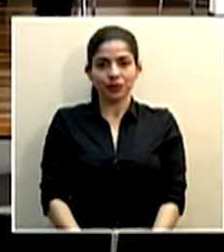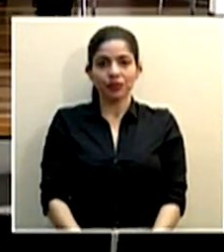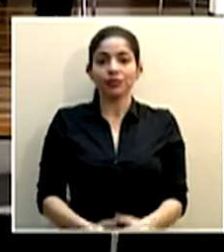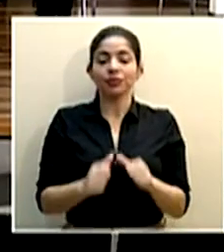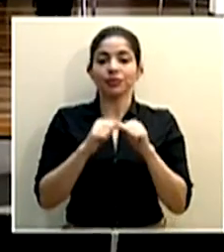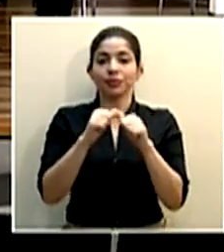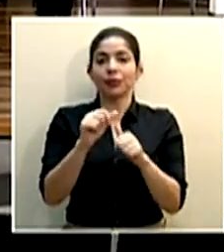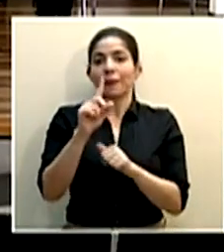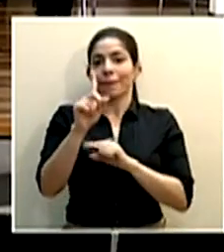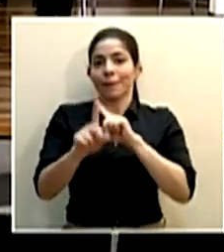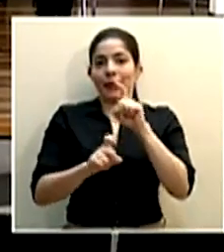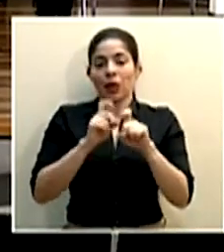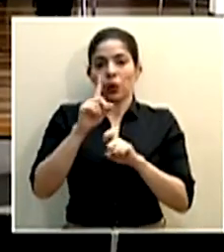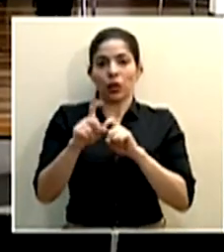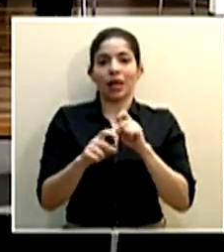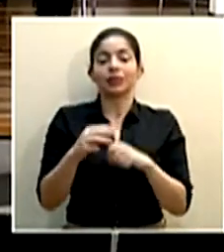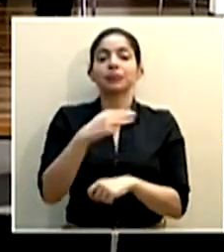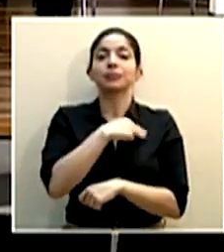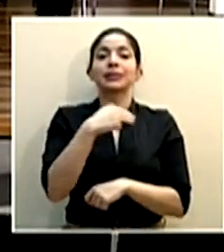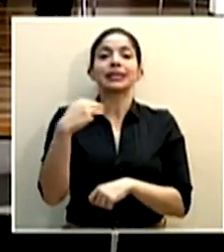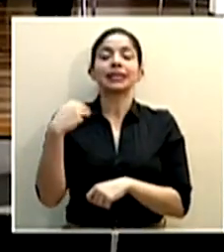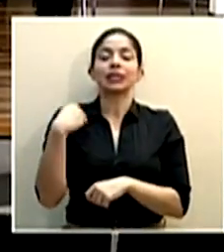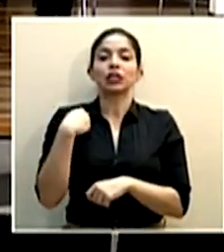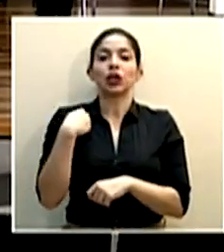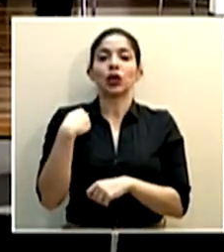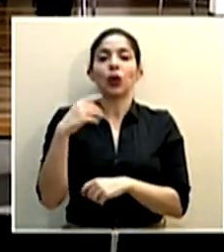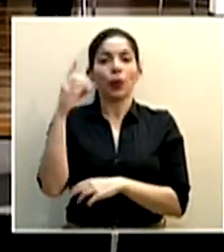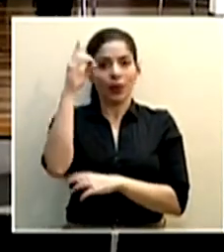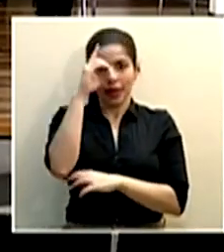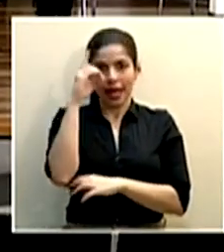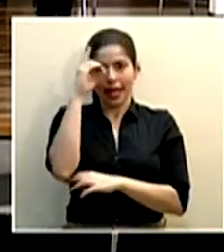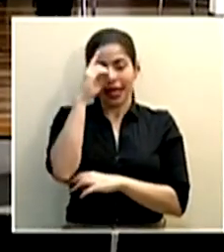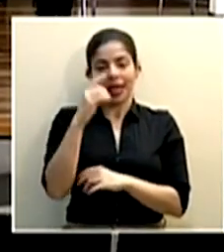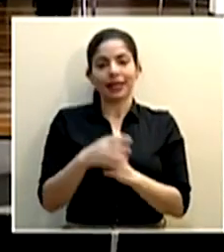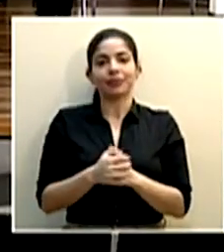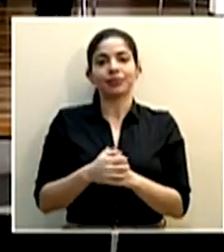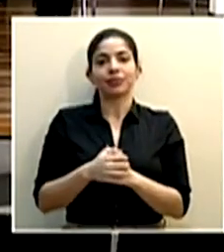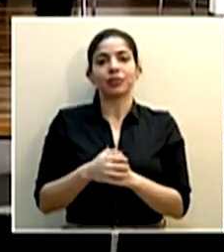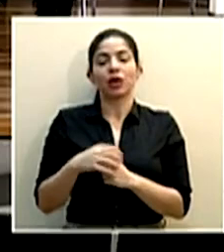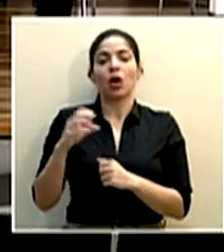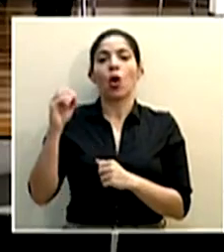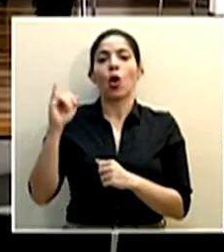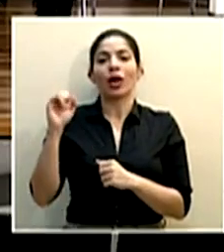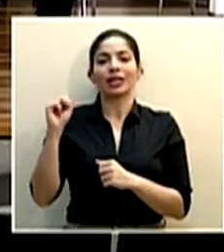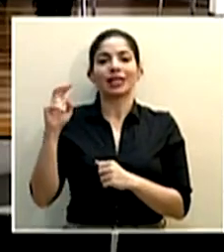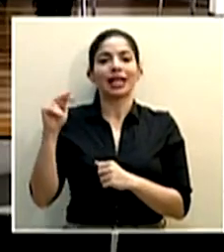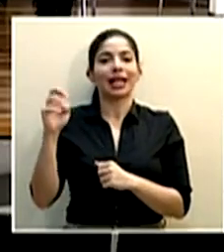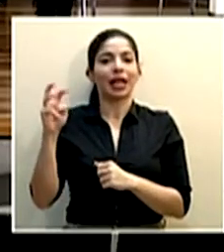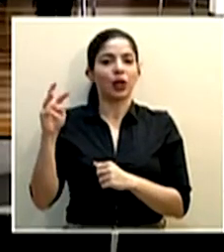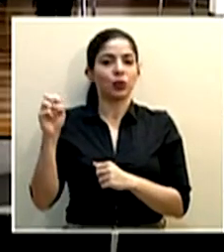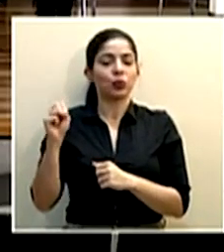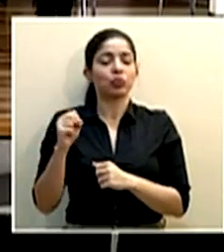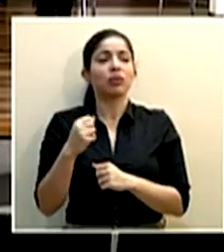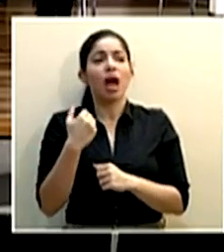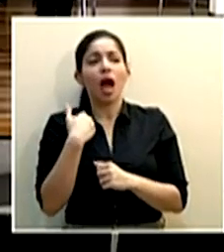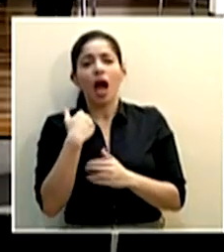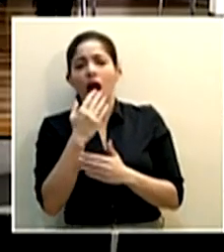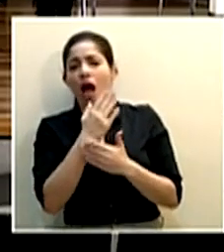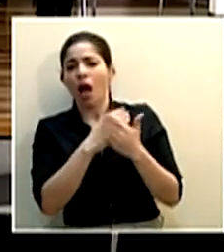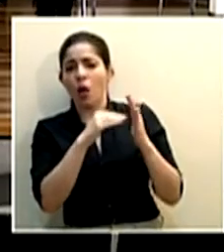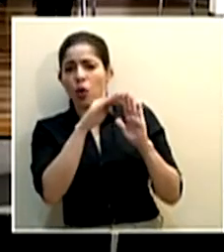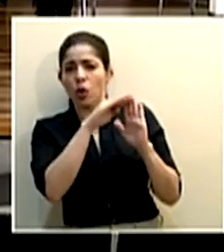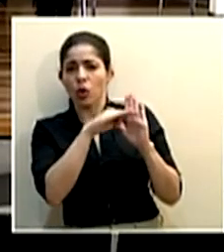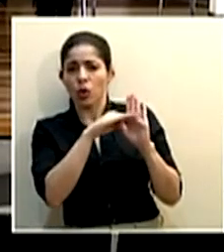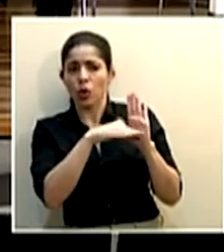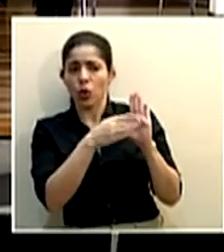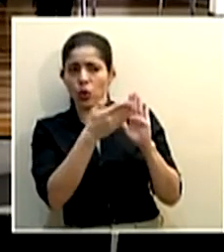continuamos las consultas para el ministro Daniel Salas de OIS News existe algún tipo de alineamiento de parte